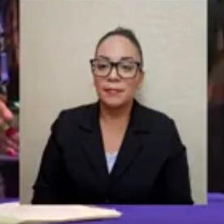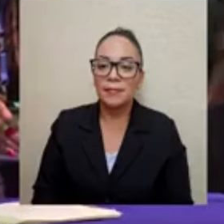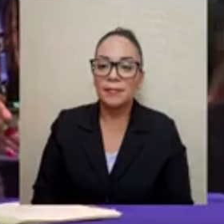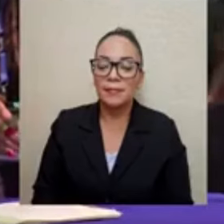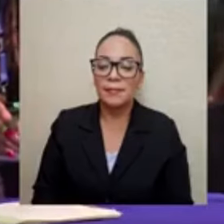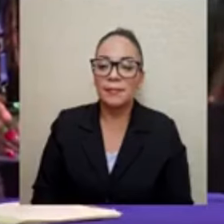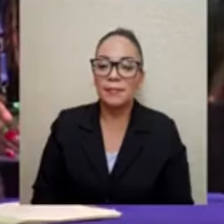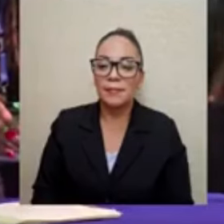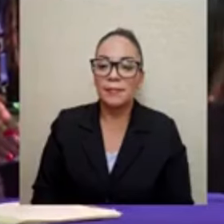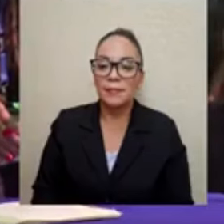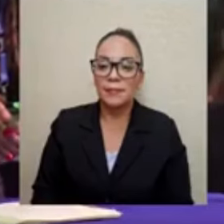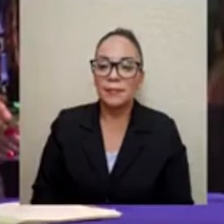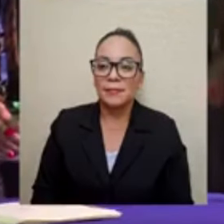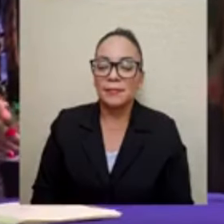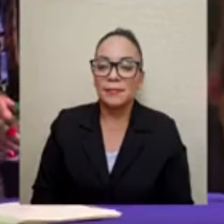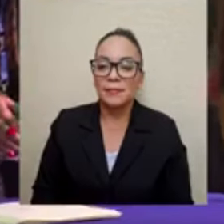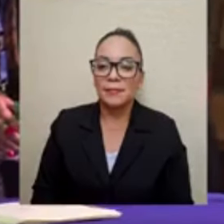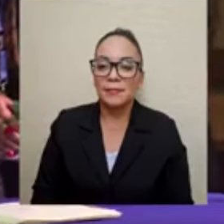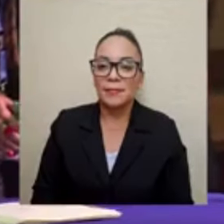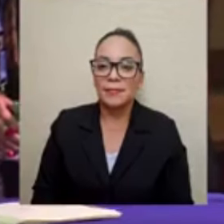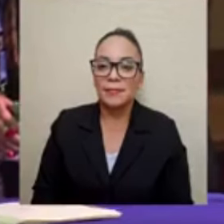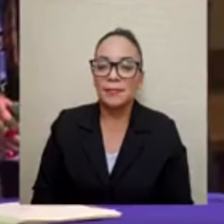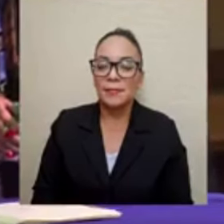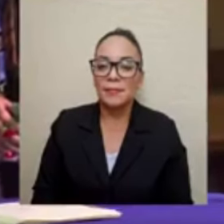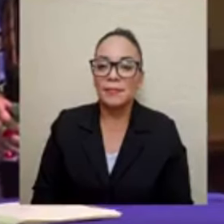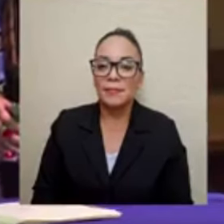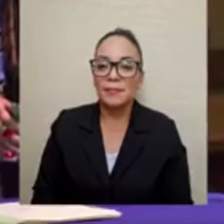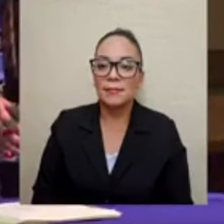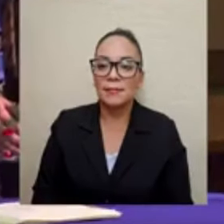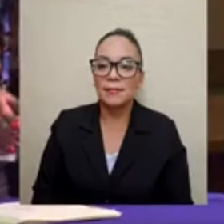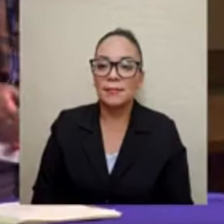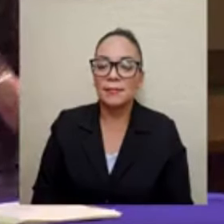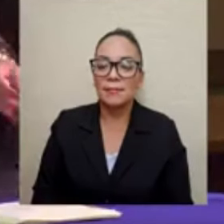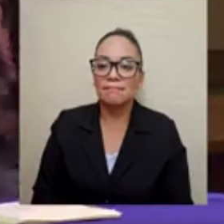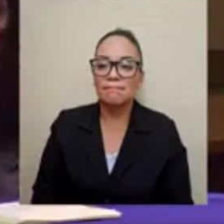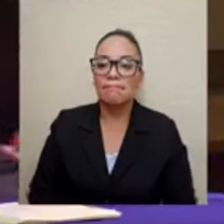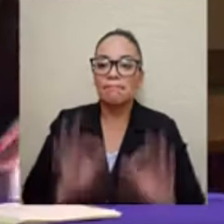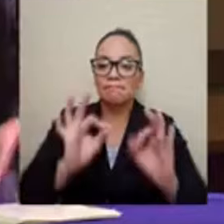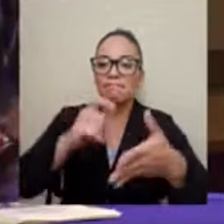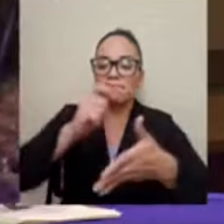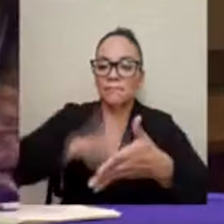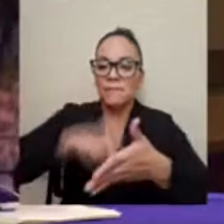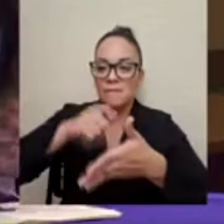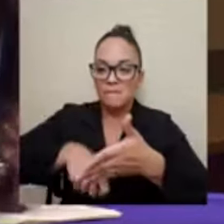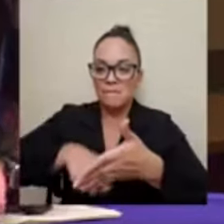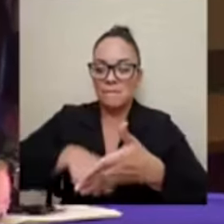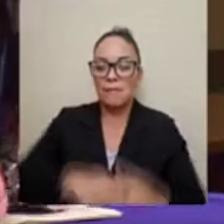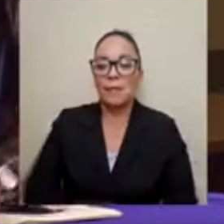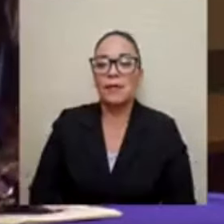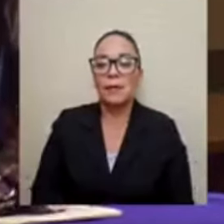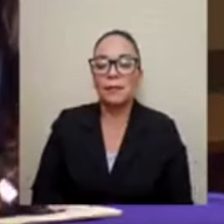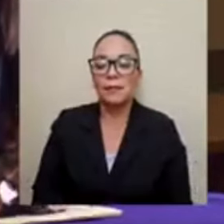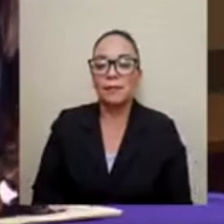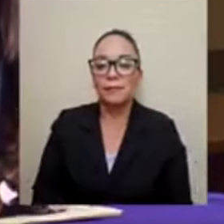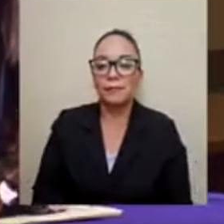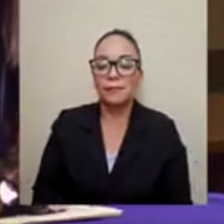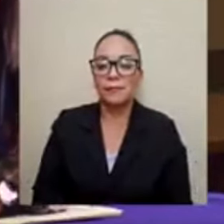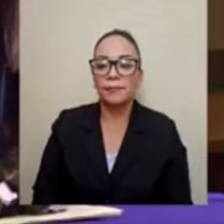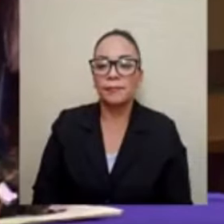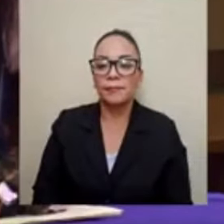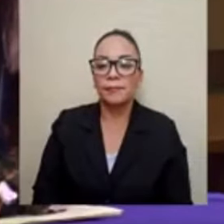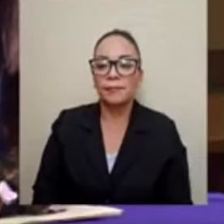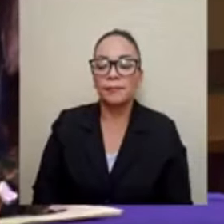Ministerio de Seguridad, el INDER, CONAI, Ministerio de Trabajo y Seguridad Social, la Unidad Técnica de Consulta